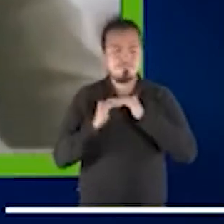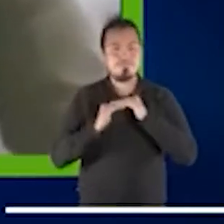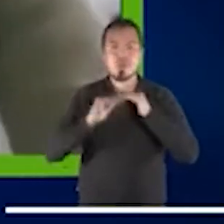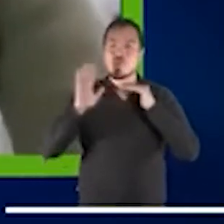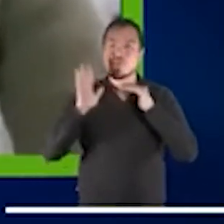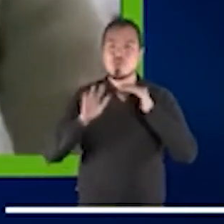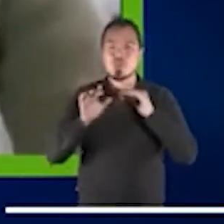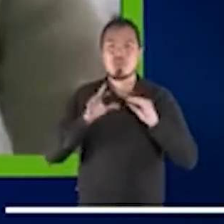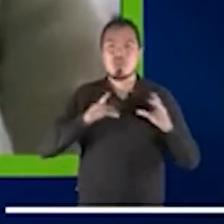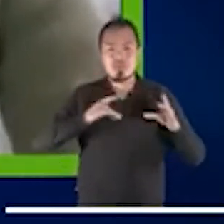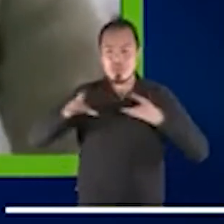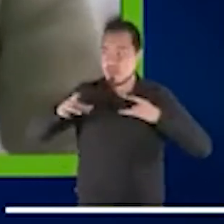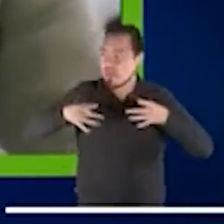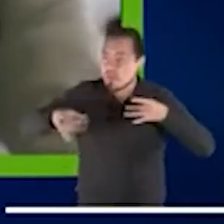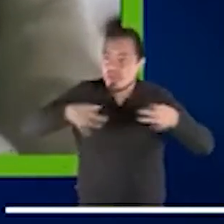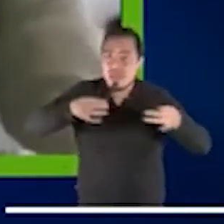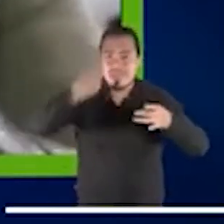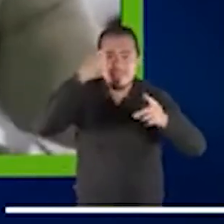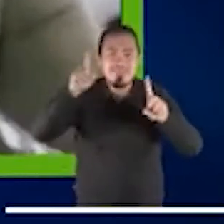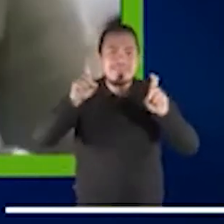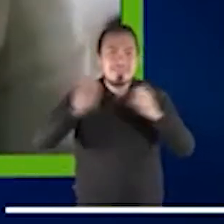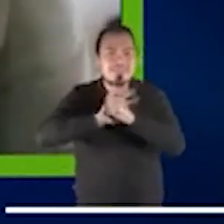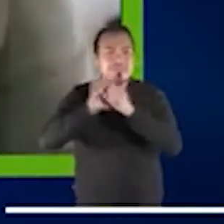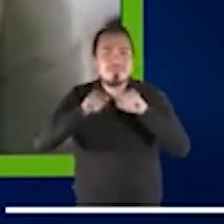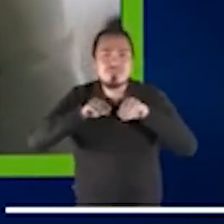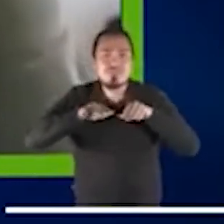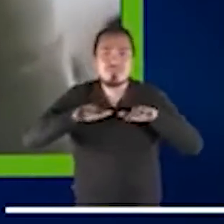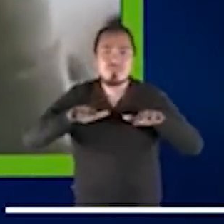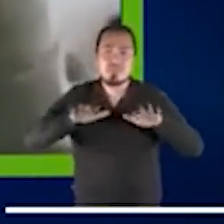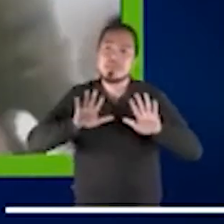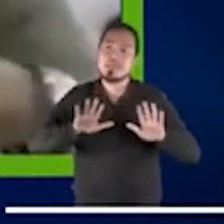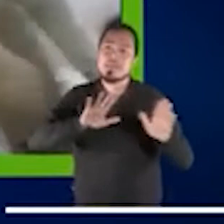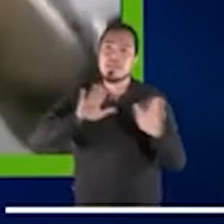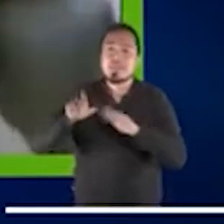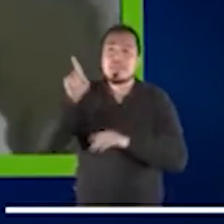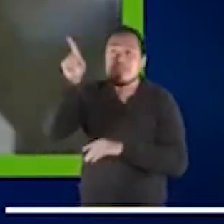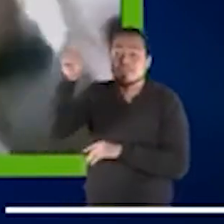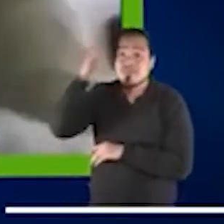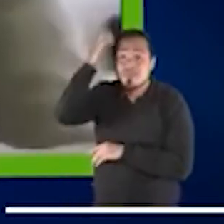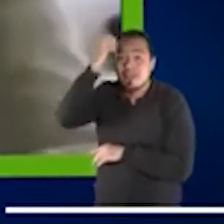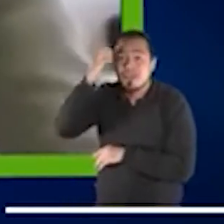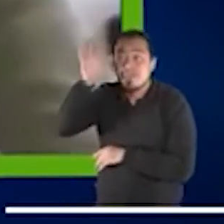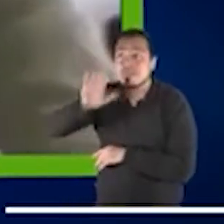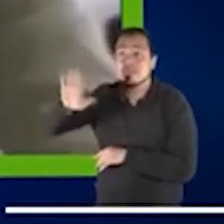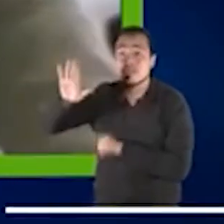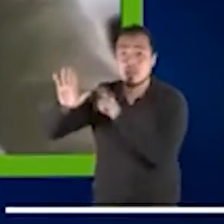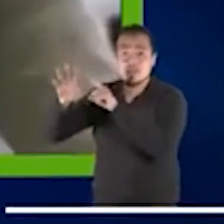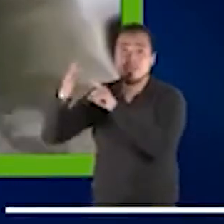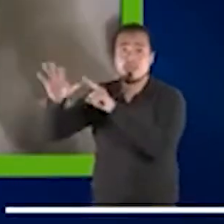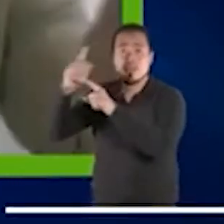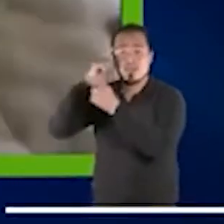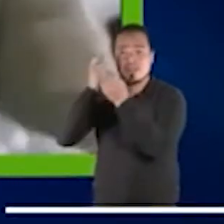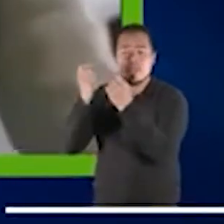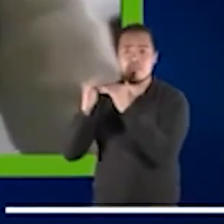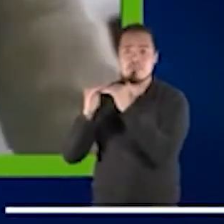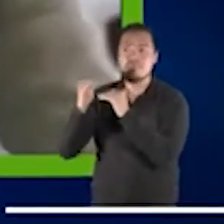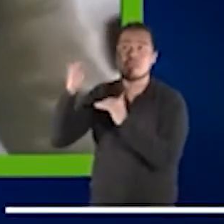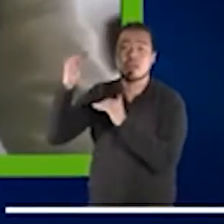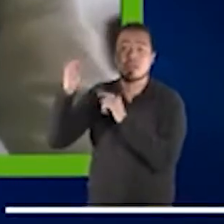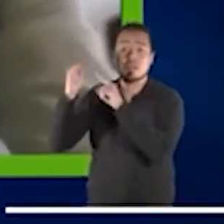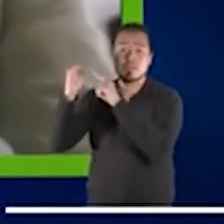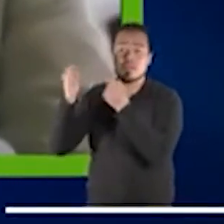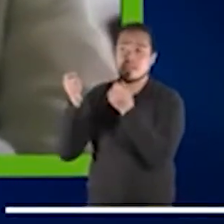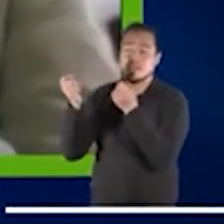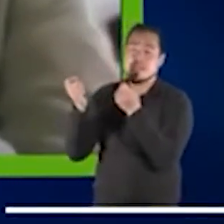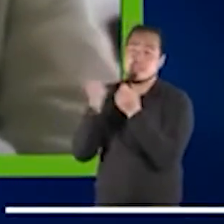Estamos en un punto intermedio. En Europa, como decía anteriormente Cedric Fusar, ya nos encontramos más que en la punta de la segunda ola. Veremos qué